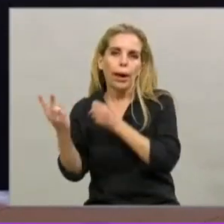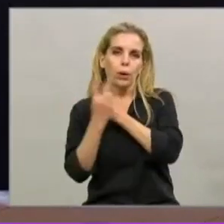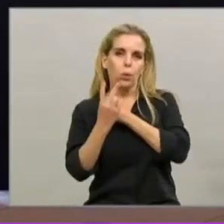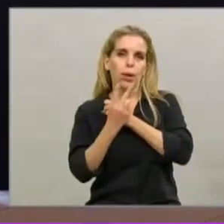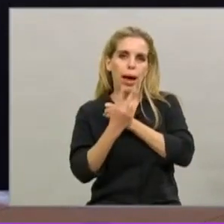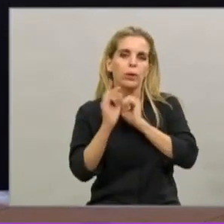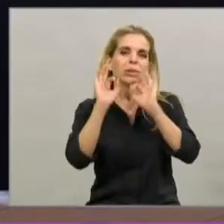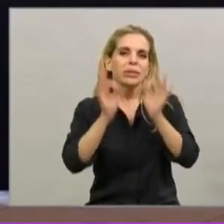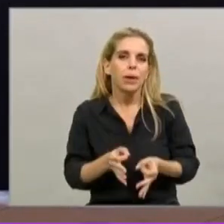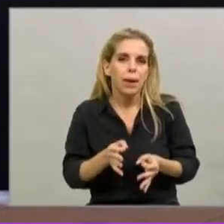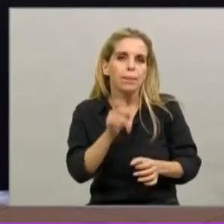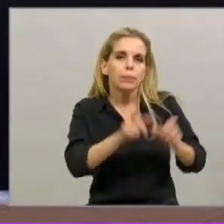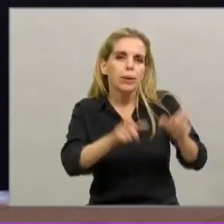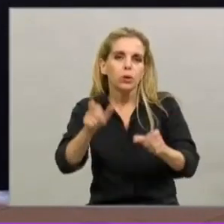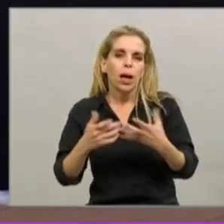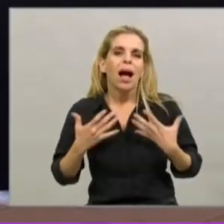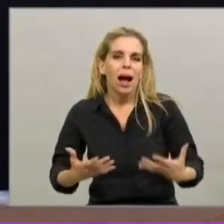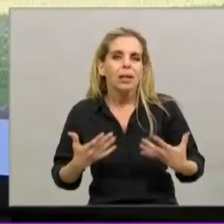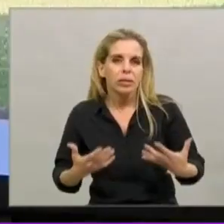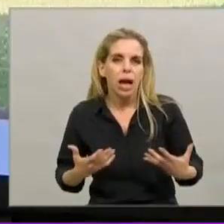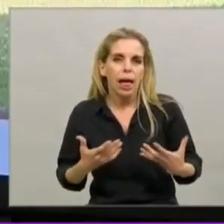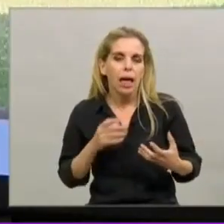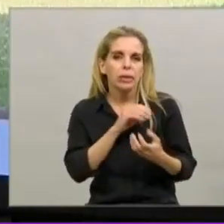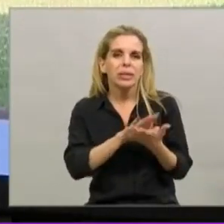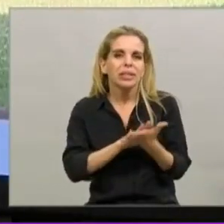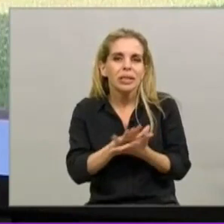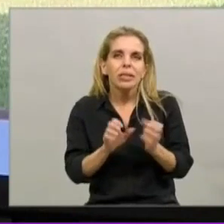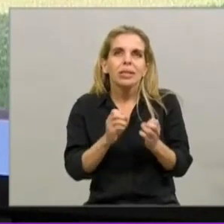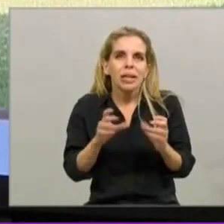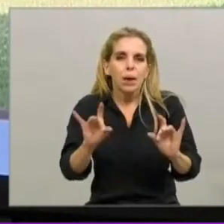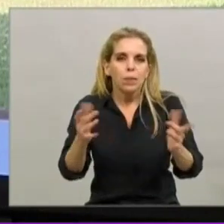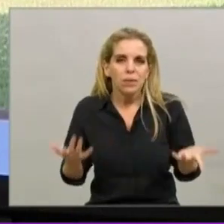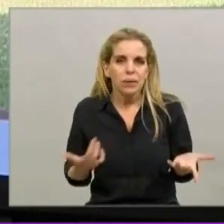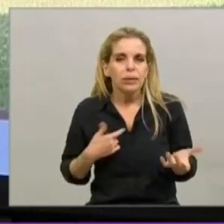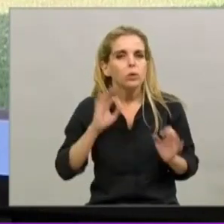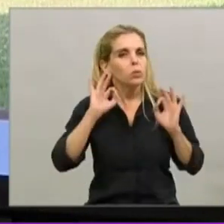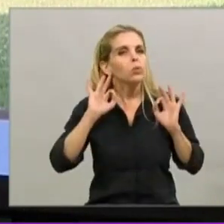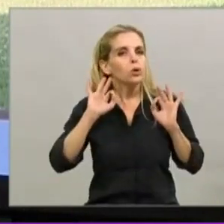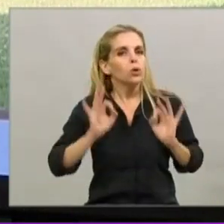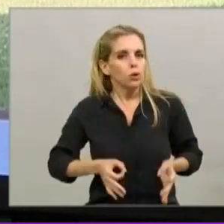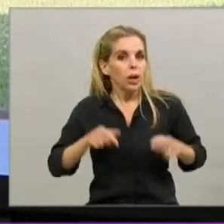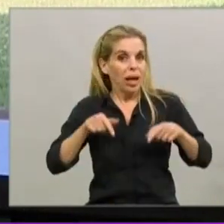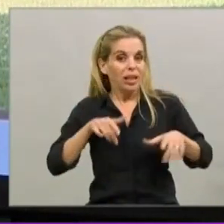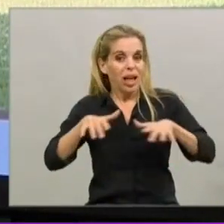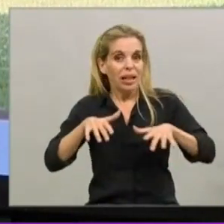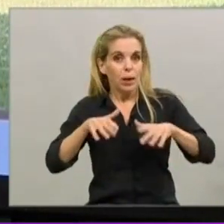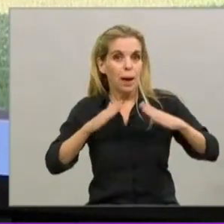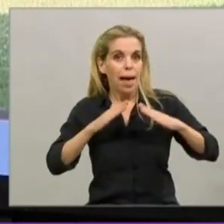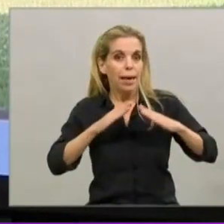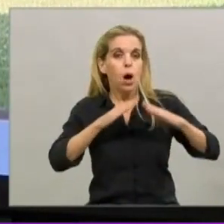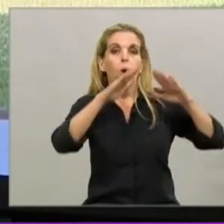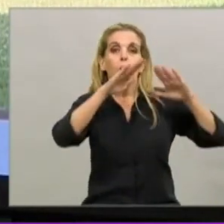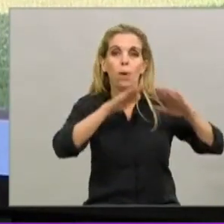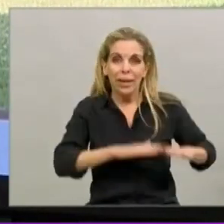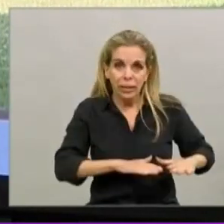cansancio y la frustración que genera. Ahora, yo también estoy convencido que esta cuarentena nos evitó un colapso